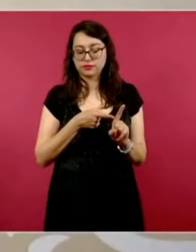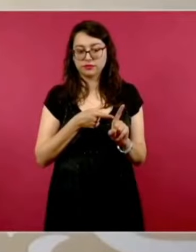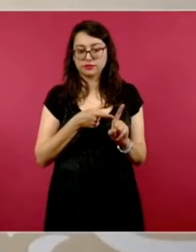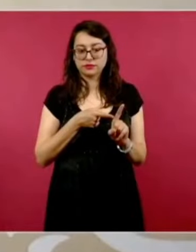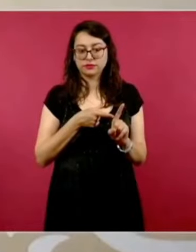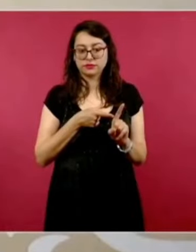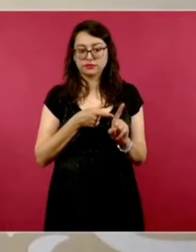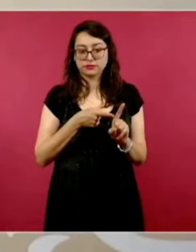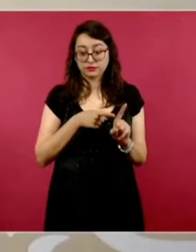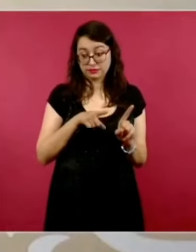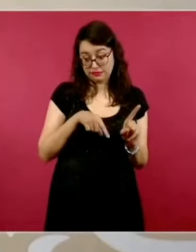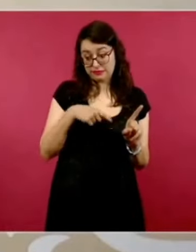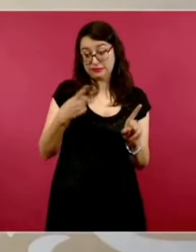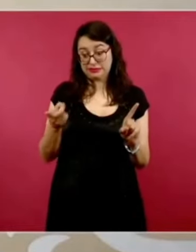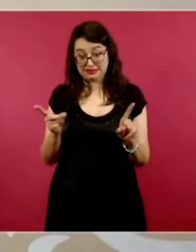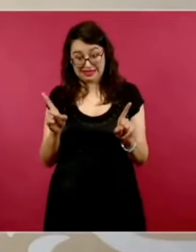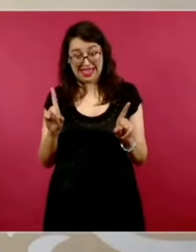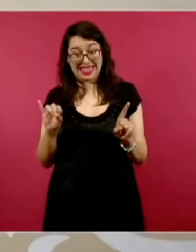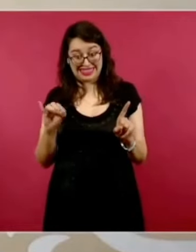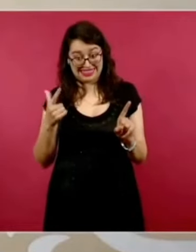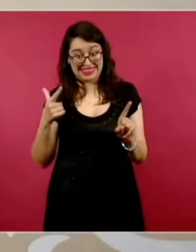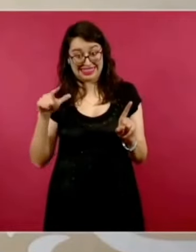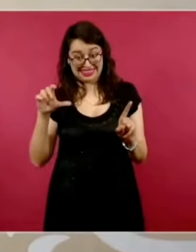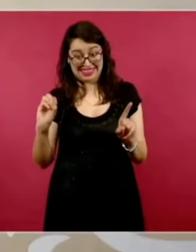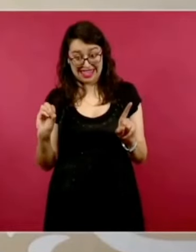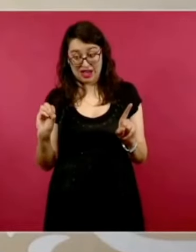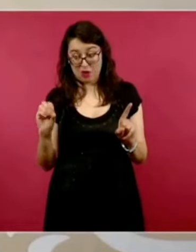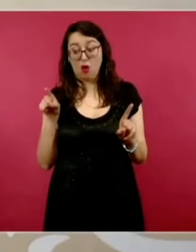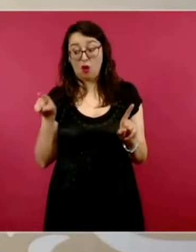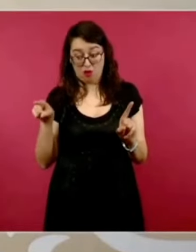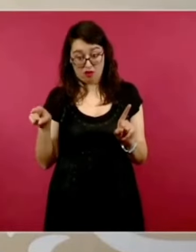Lo ganó Diego, perdón, Cedillo.